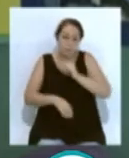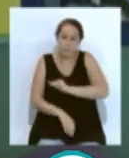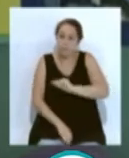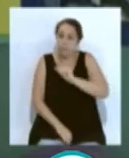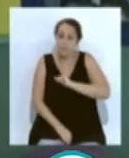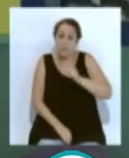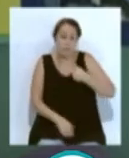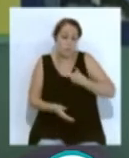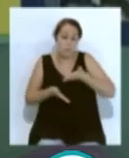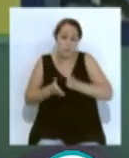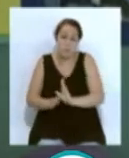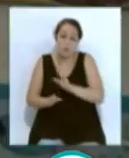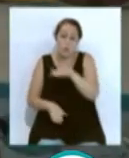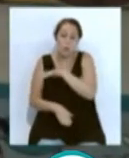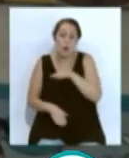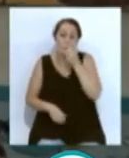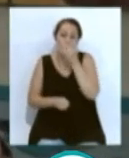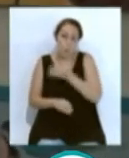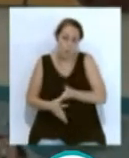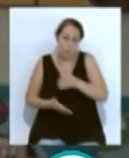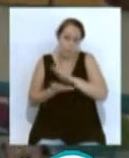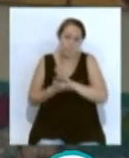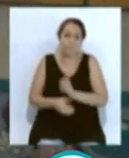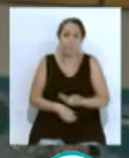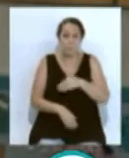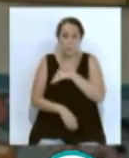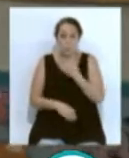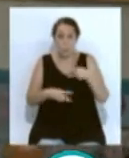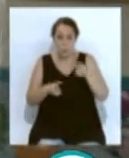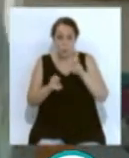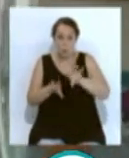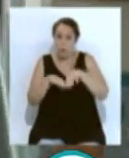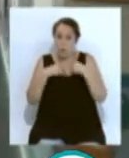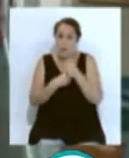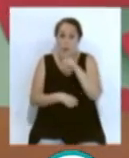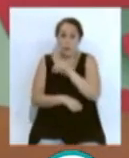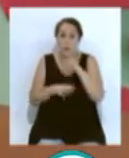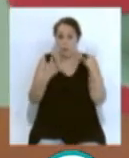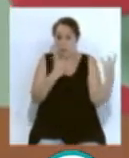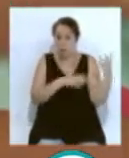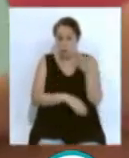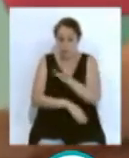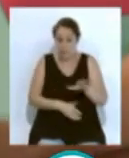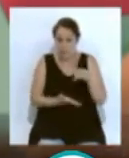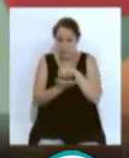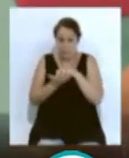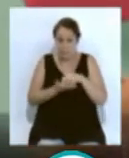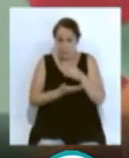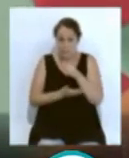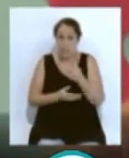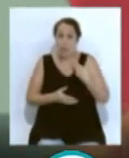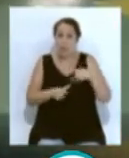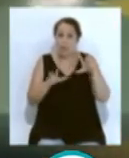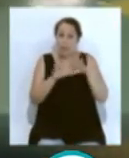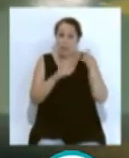sus hijos en buenas manos y en un buen lugar. El nuevo curso escolar contará en total con 188 escuelas infantiles, 10 más que el año pasado,